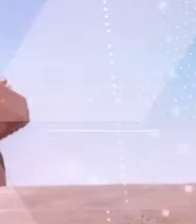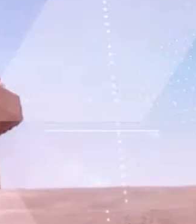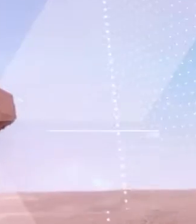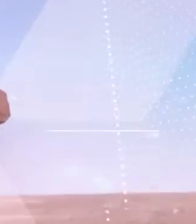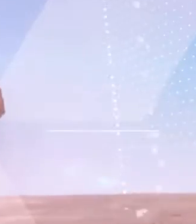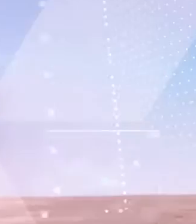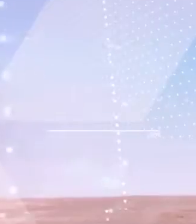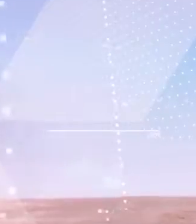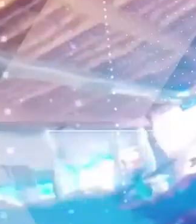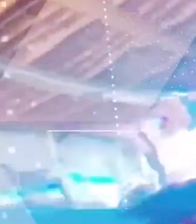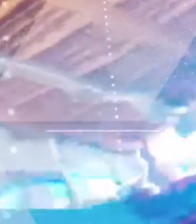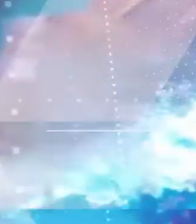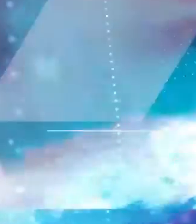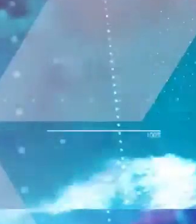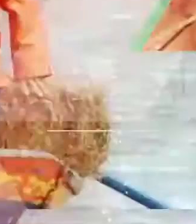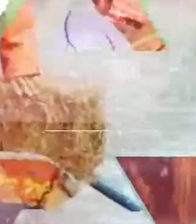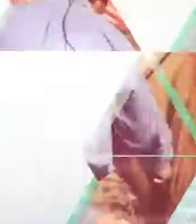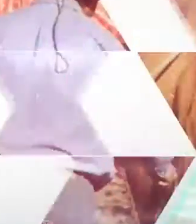presentamos